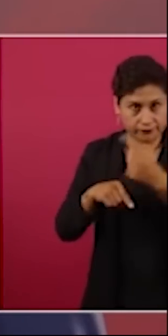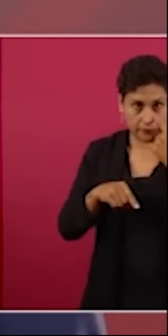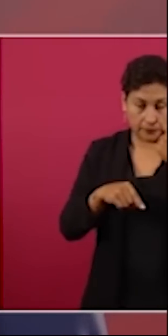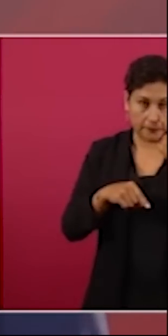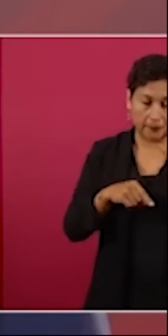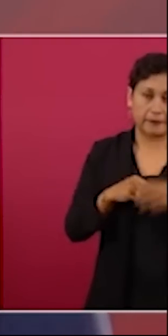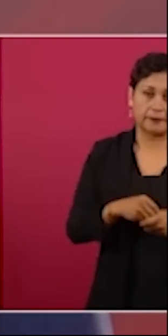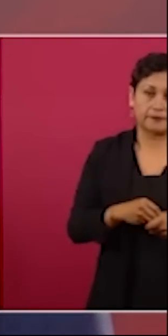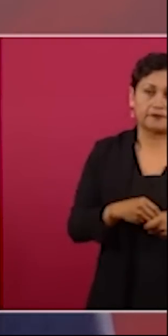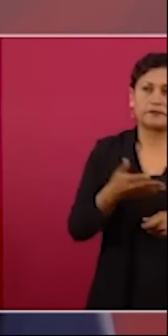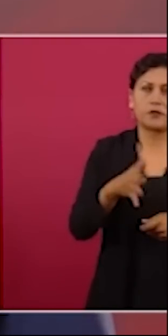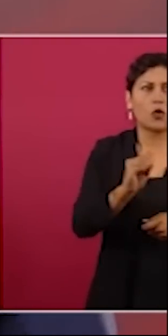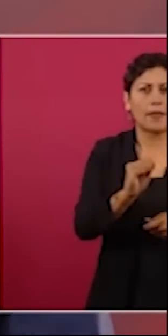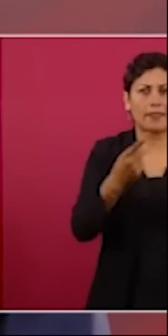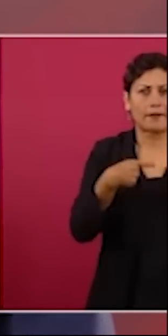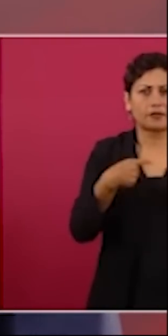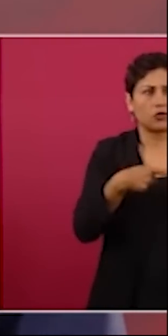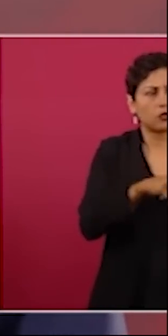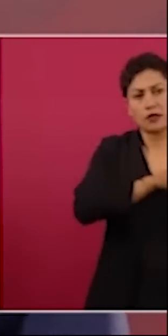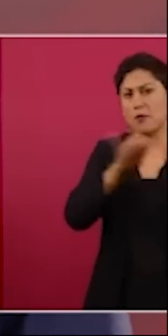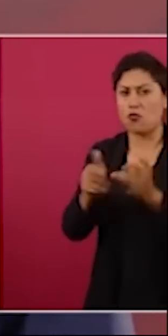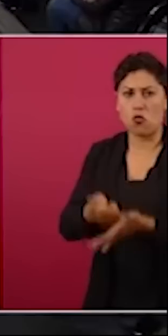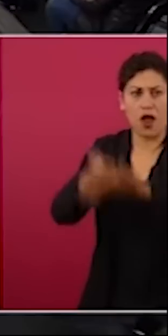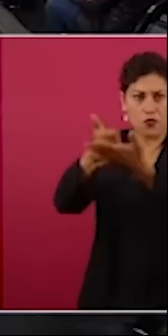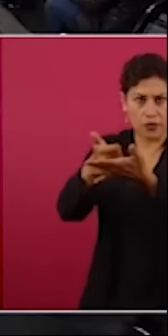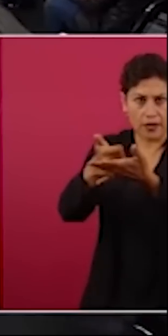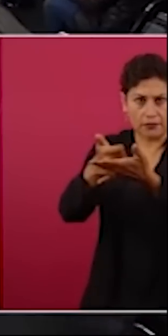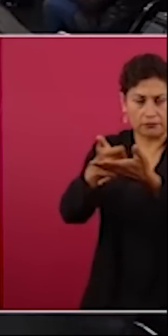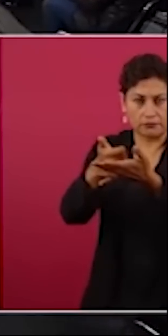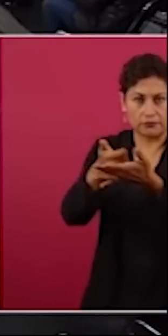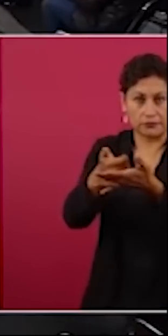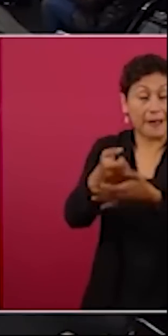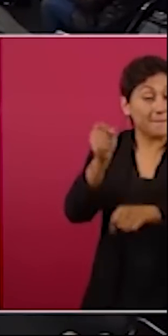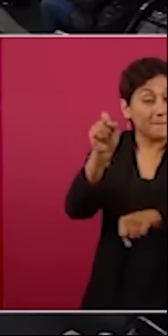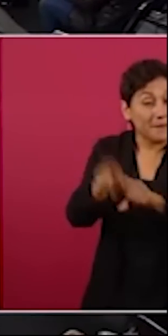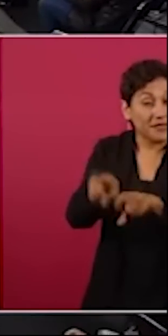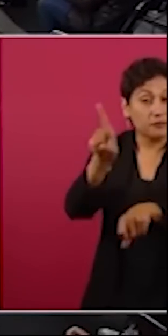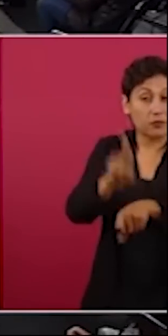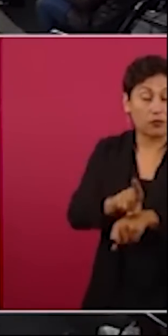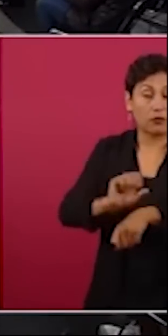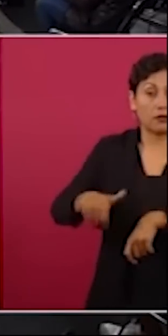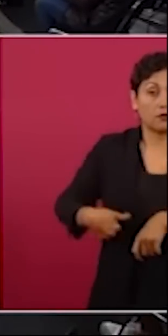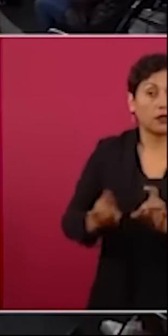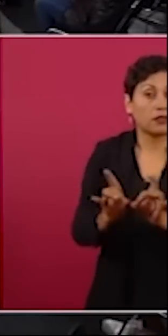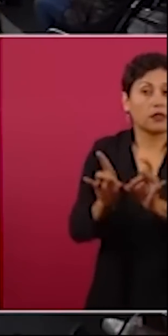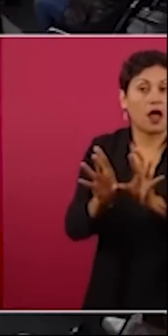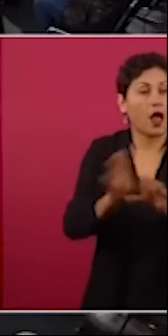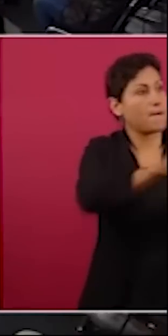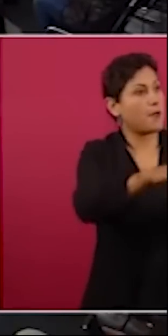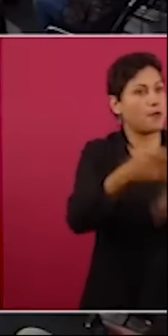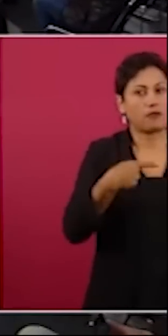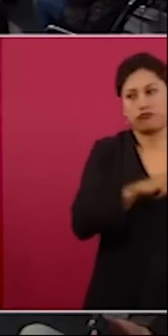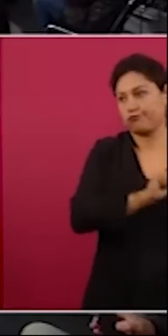inicialmente 90 elementos desde la tarde del día del accidente y ponen el campamento y se